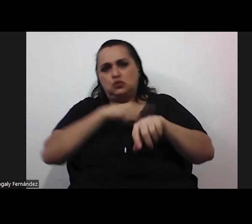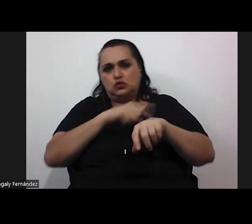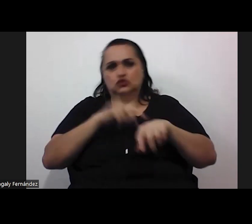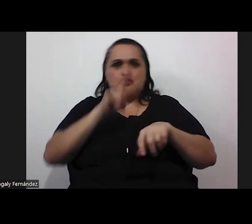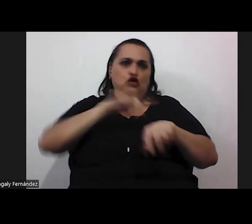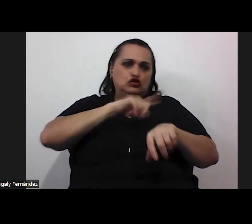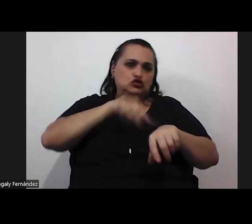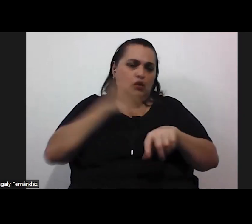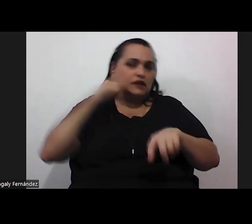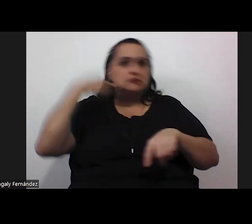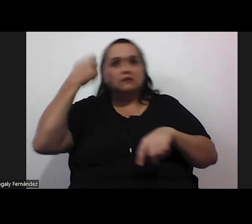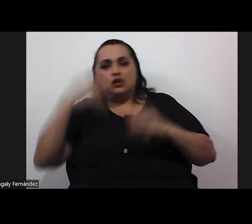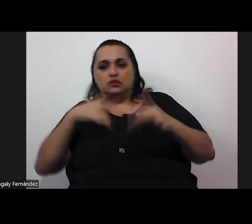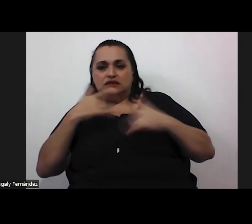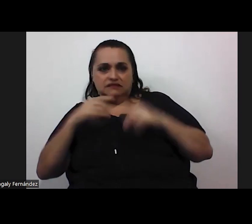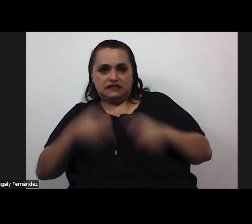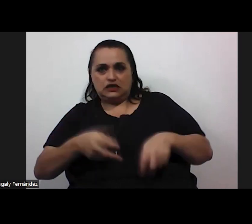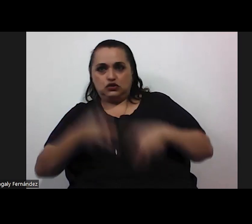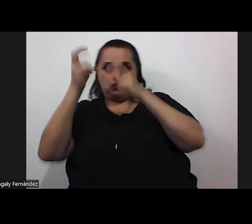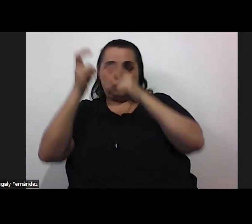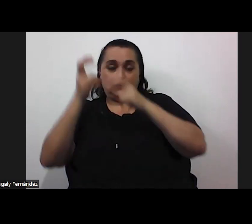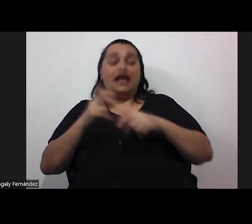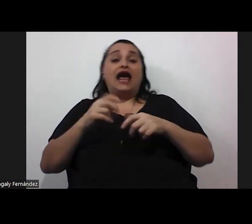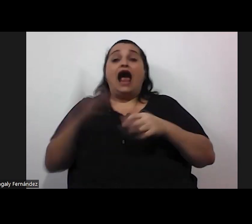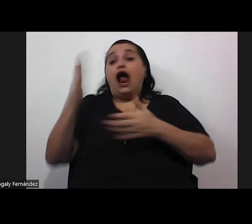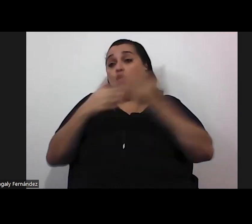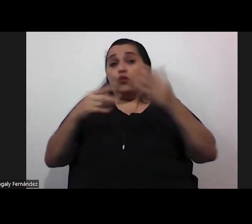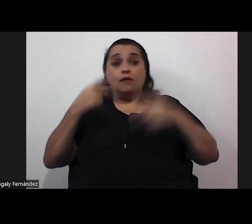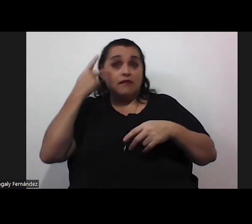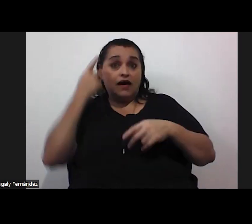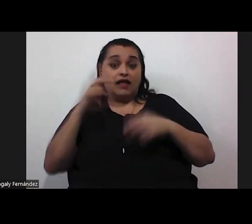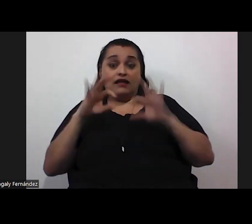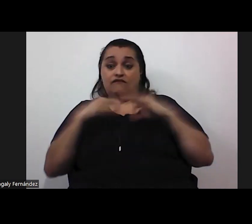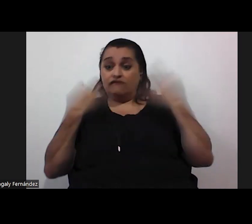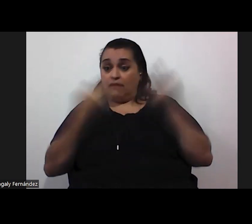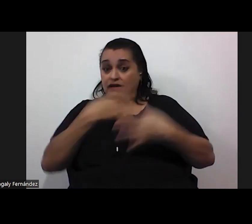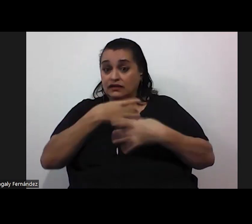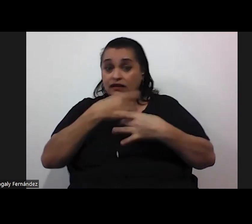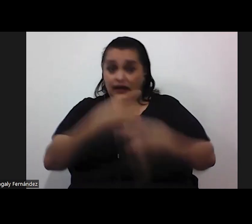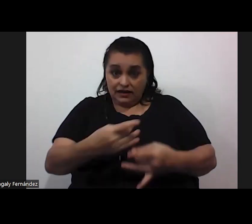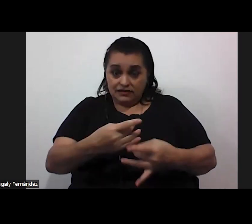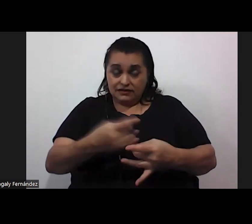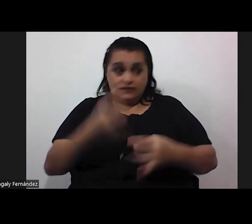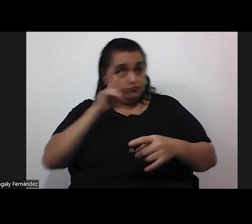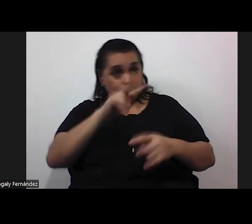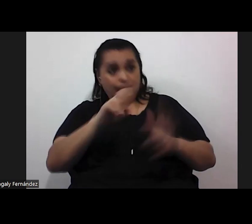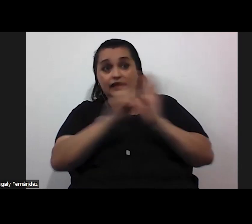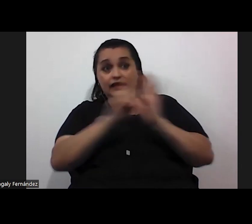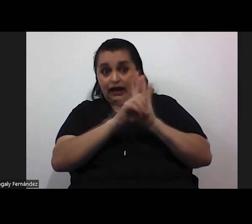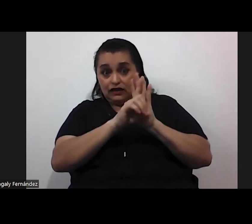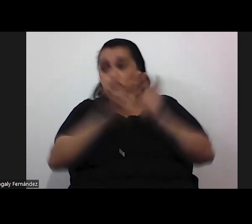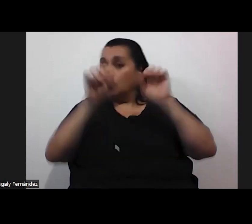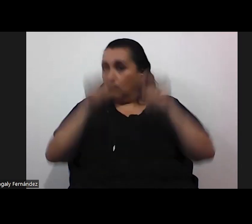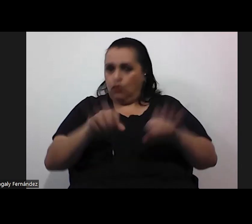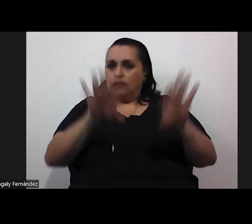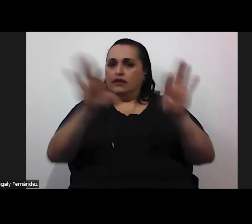sensibilización y si algún padre de familia está interesado evidentemente a favor de un derecho los podemos invitar